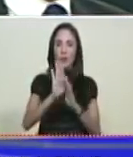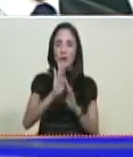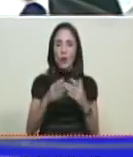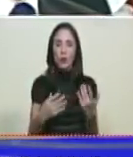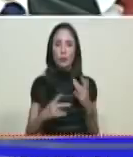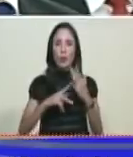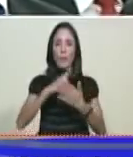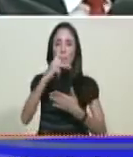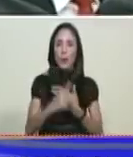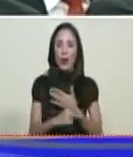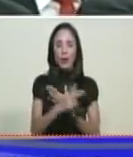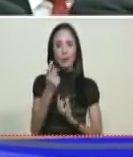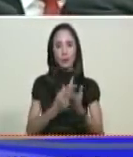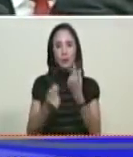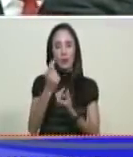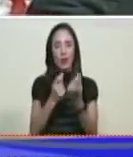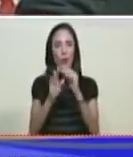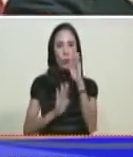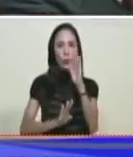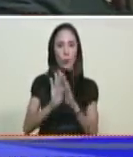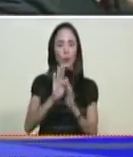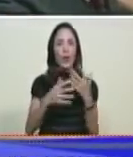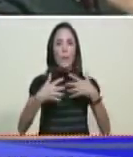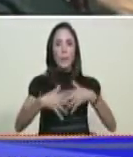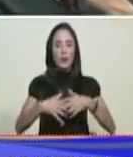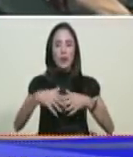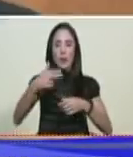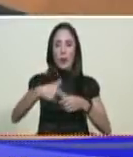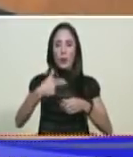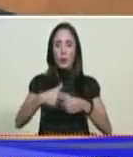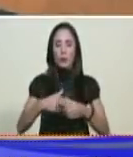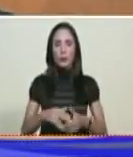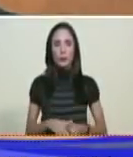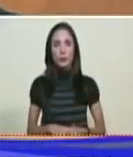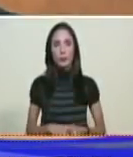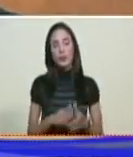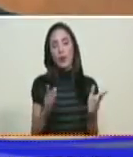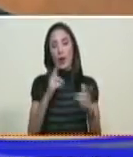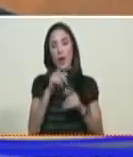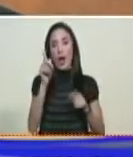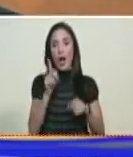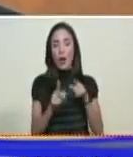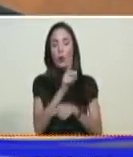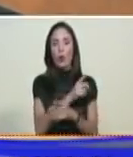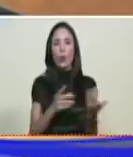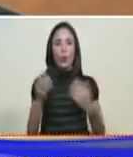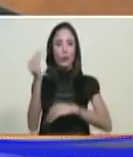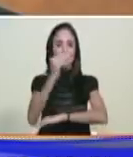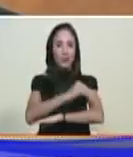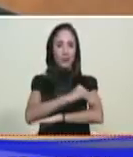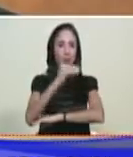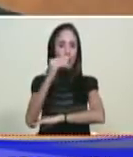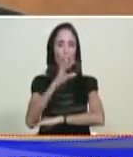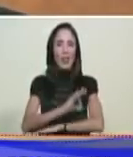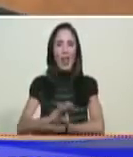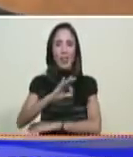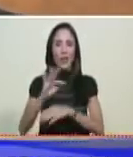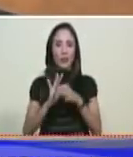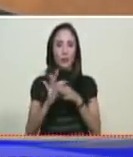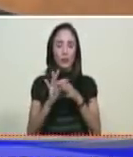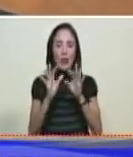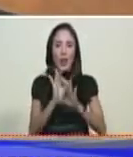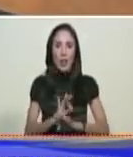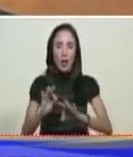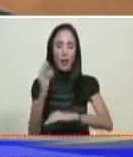de recuperación de los campos de petróleo, que tienen pozos inactivos, pozos